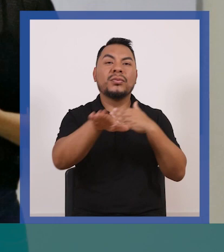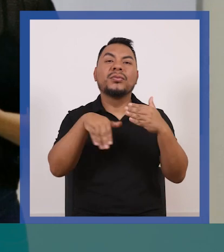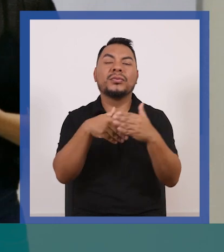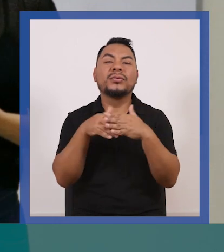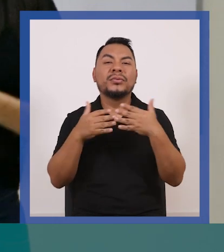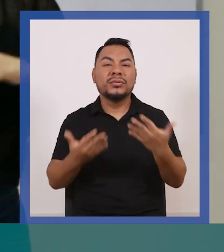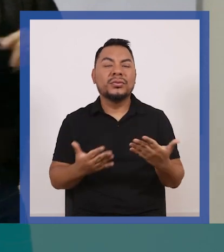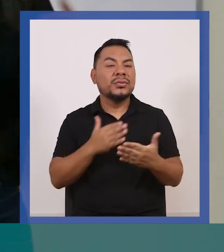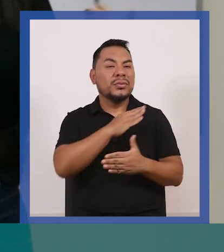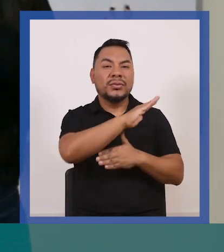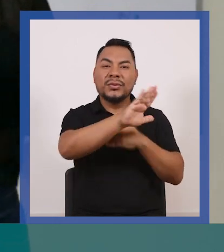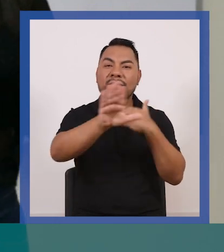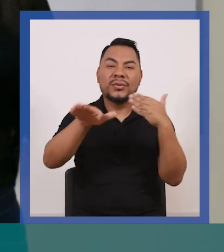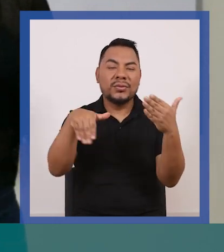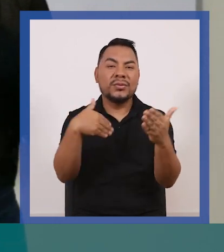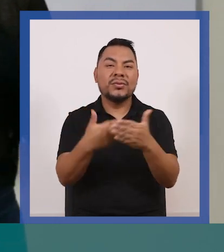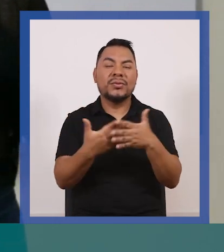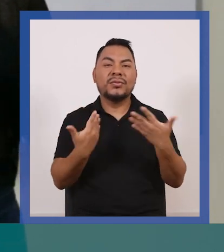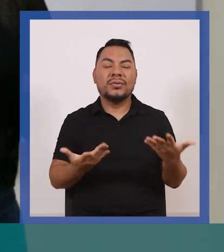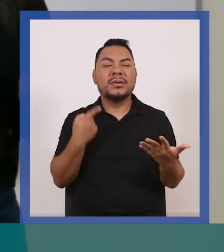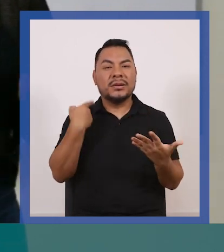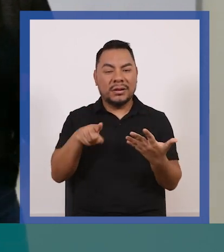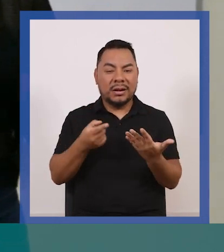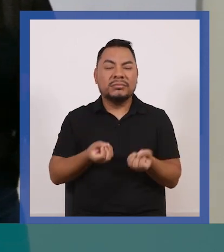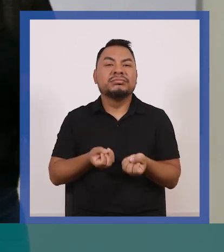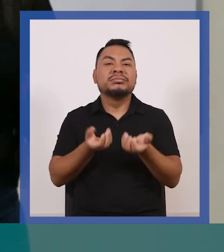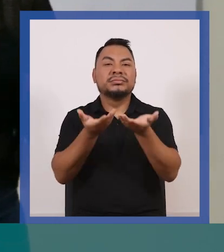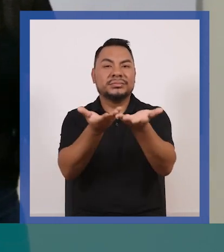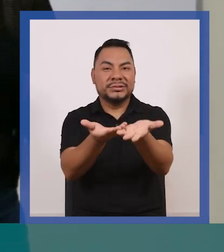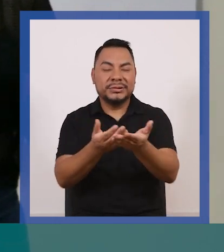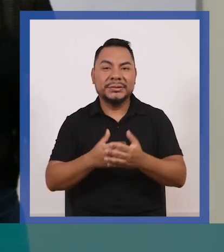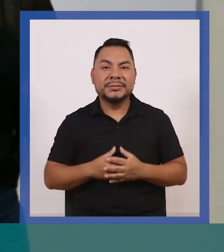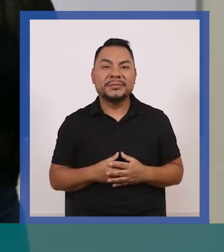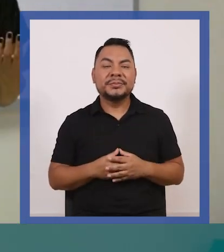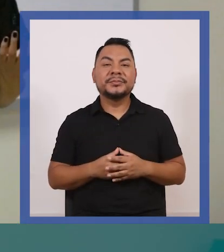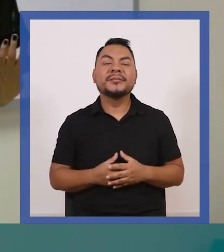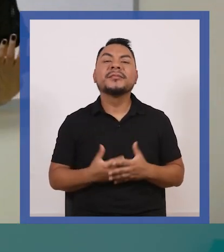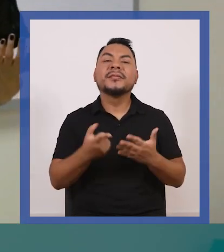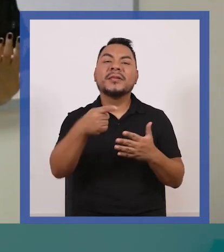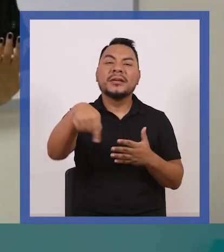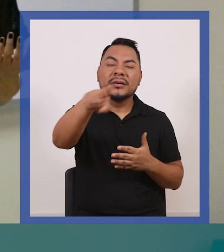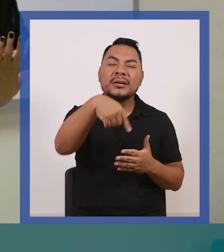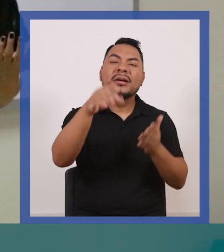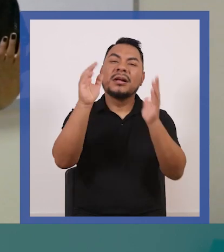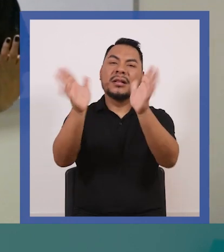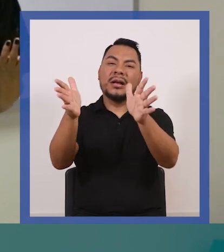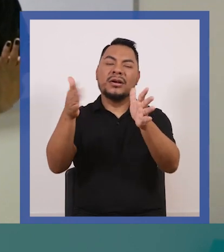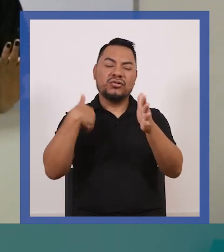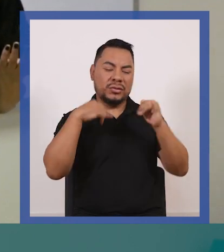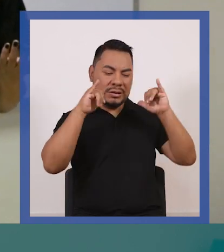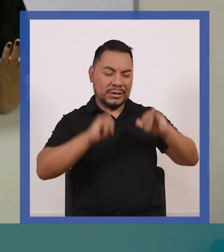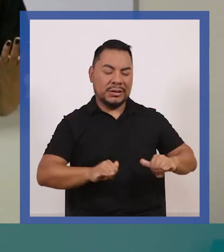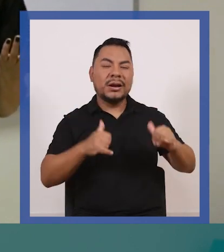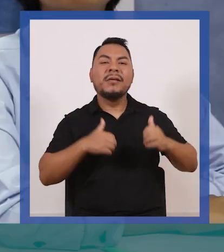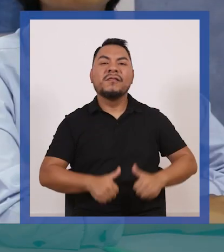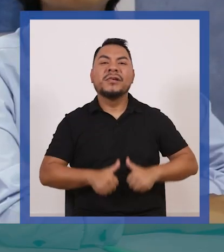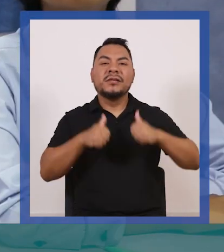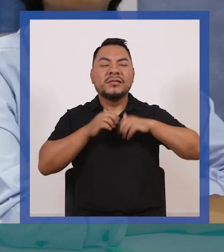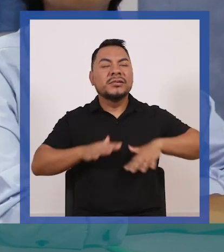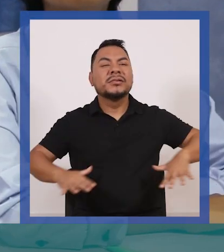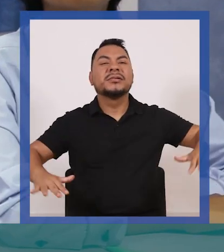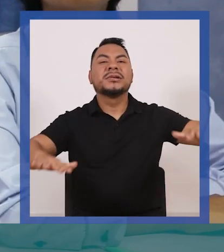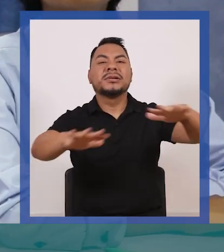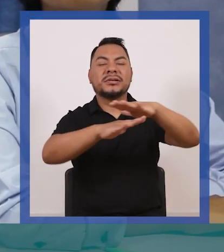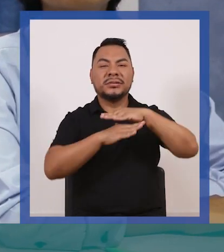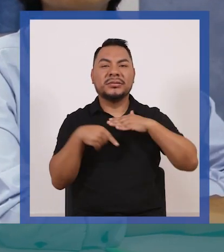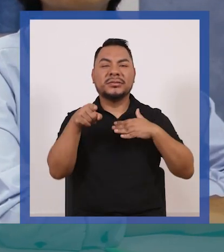todo, todo nos alcanza. Déjame en la puna vivir a mis